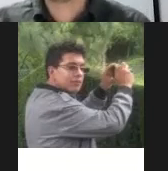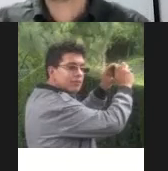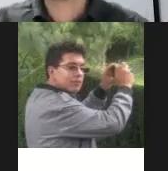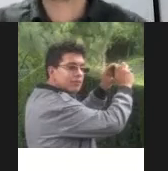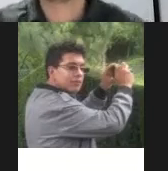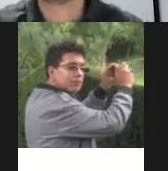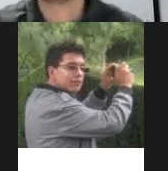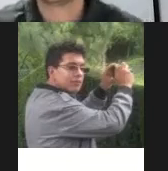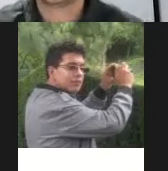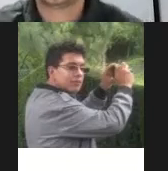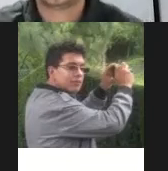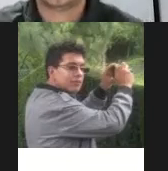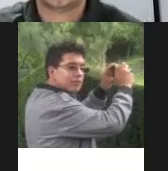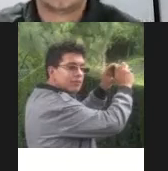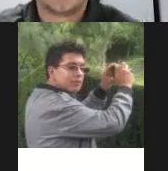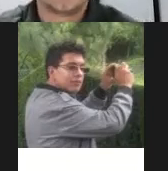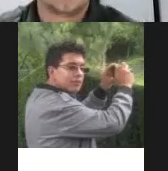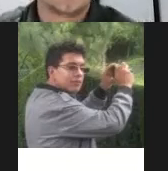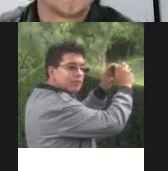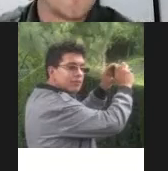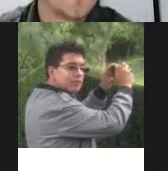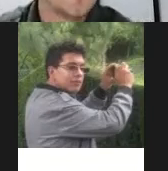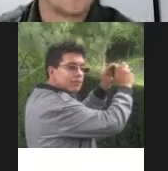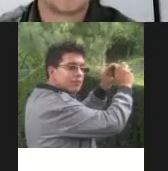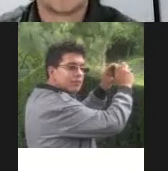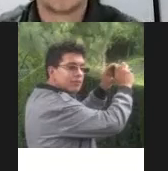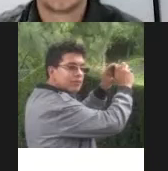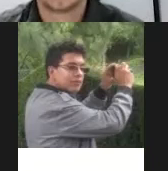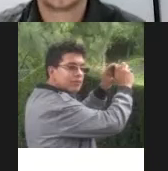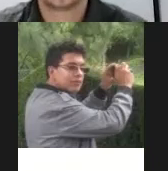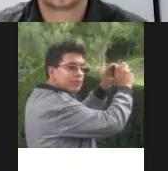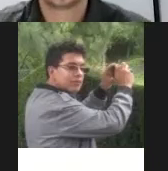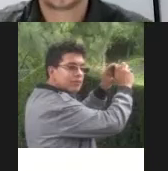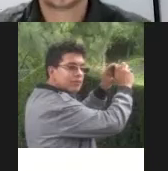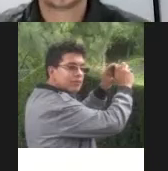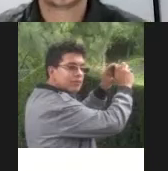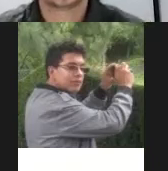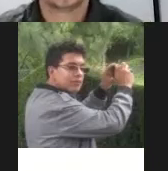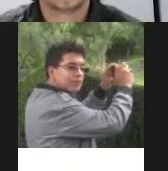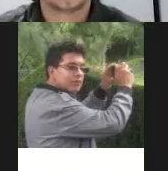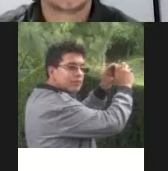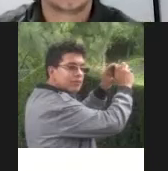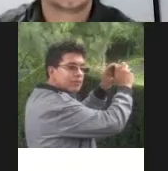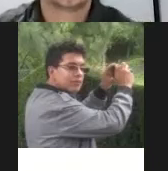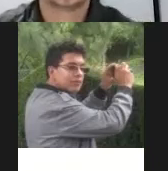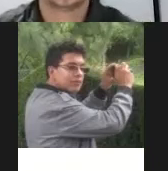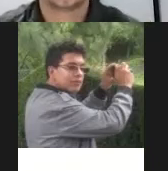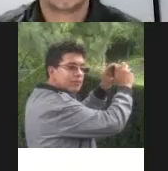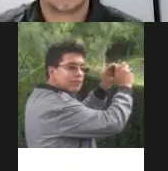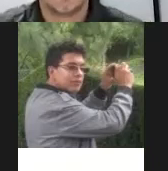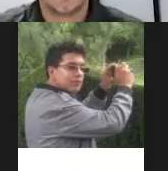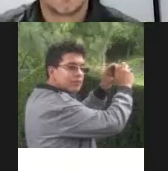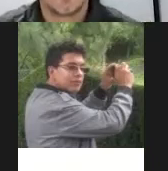comienza a trabajar y va buscando formas innovadoras de poder acercarse a la realidad de las personas y